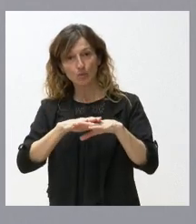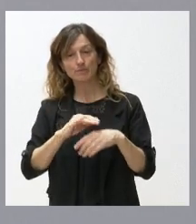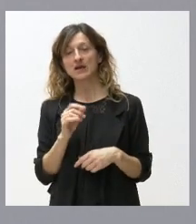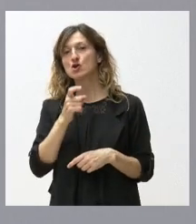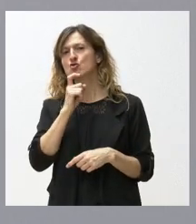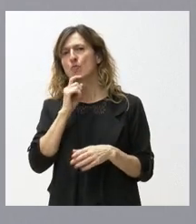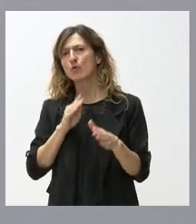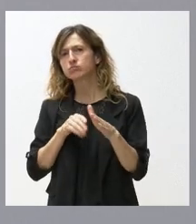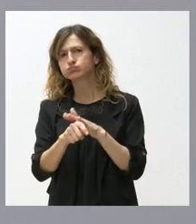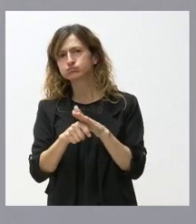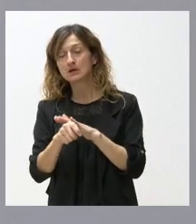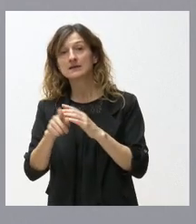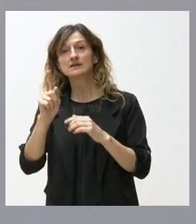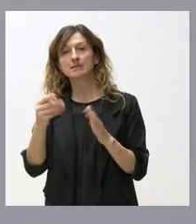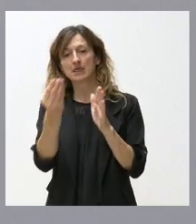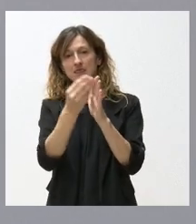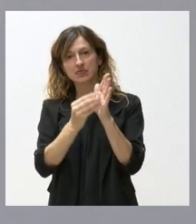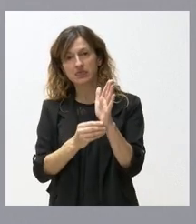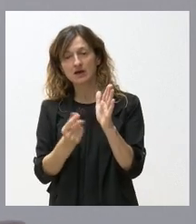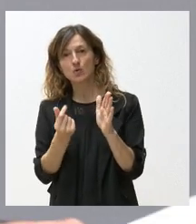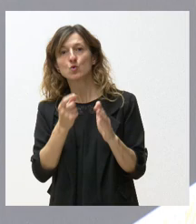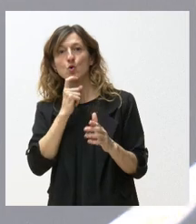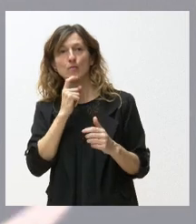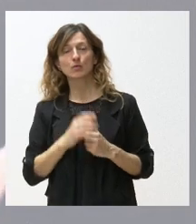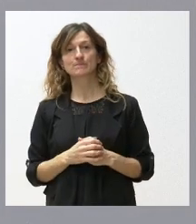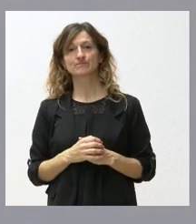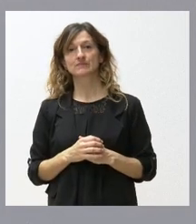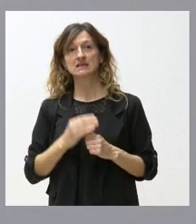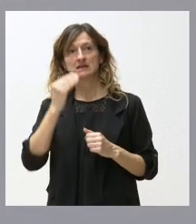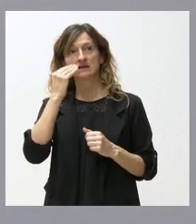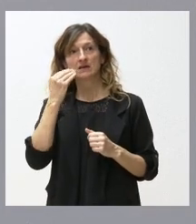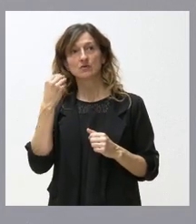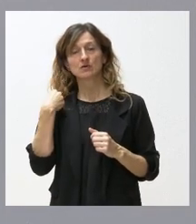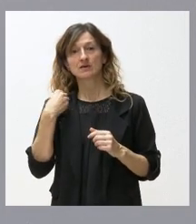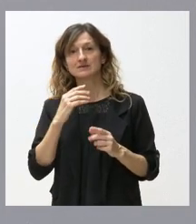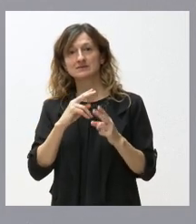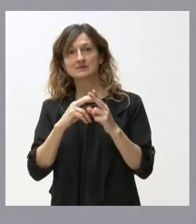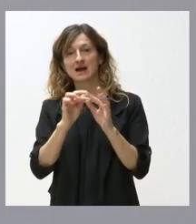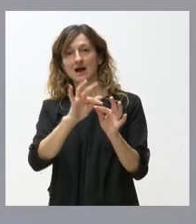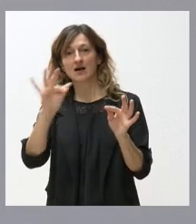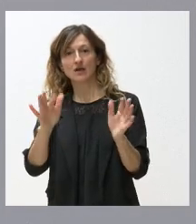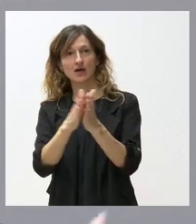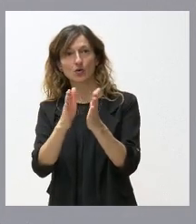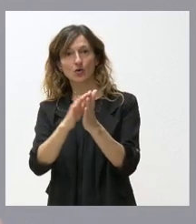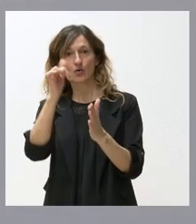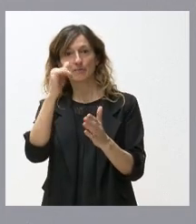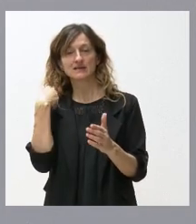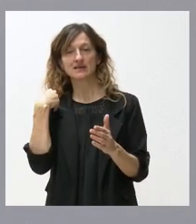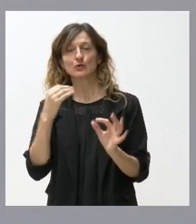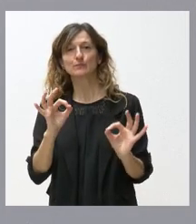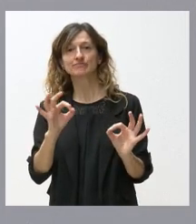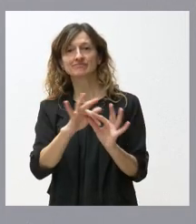financian y cómo se incorporan estas cantidades y creo ya, cedo con ello la palabra a su compañero que ha pedido la palabra,